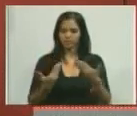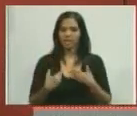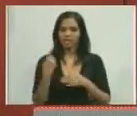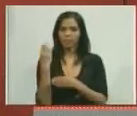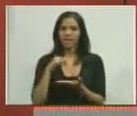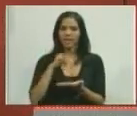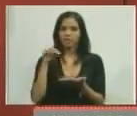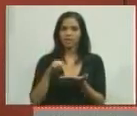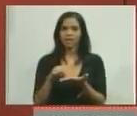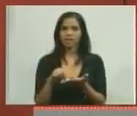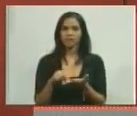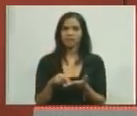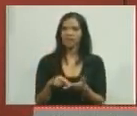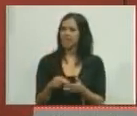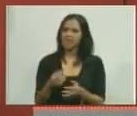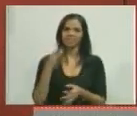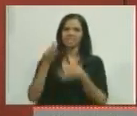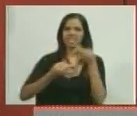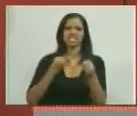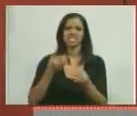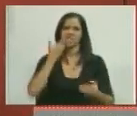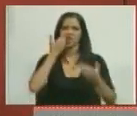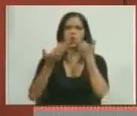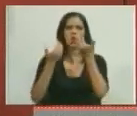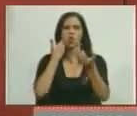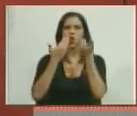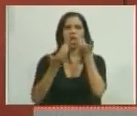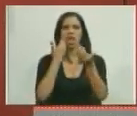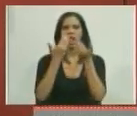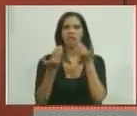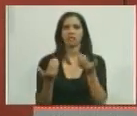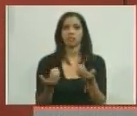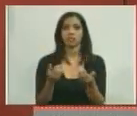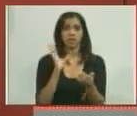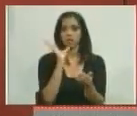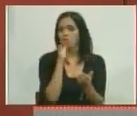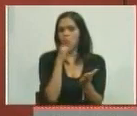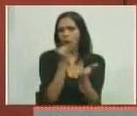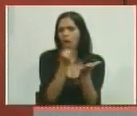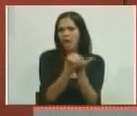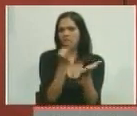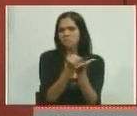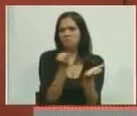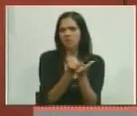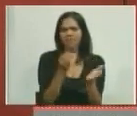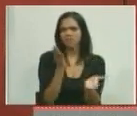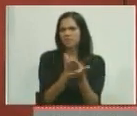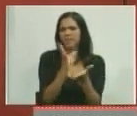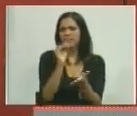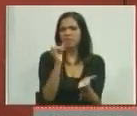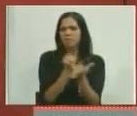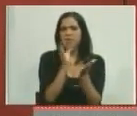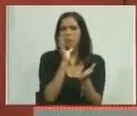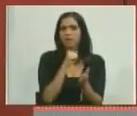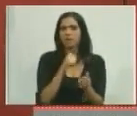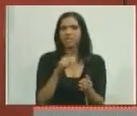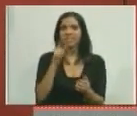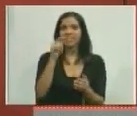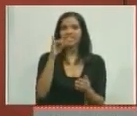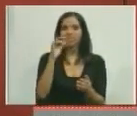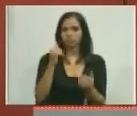Que se lanzó un discurso de insultarme. Sin pruebas como nunca, como siempre, pues. Ellos hablan sin pruebas. Y estaba Tito ahí.